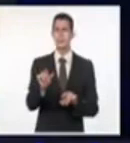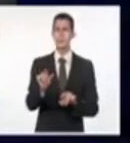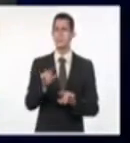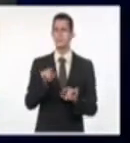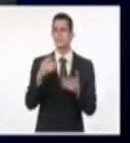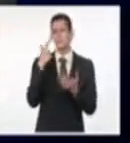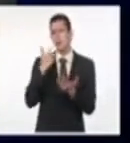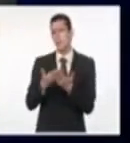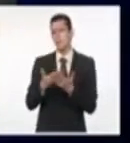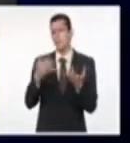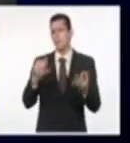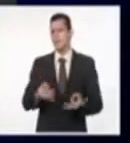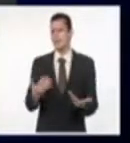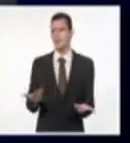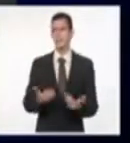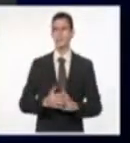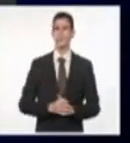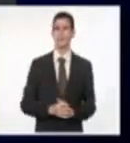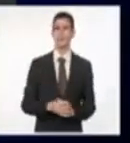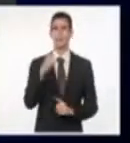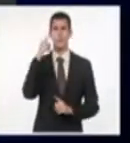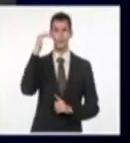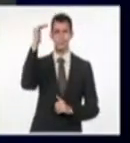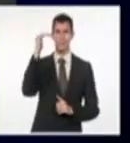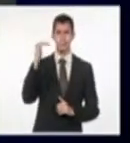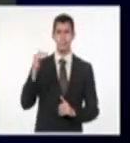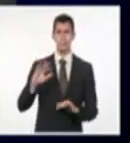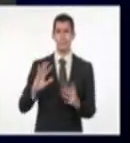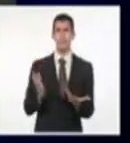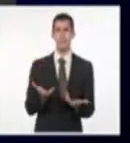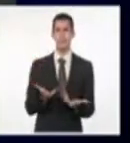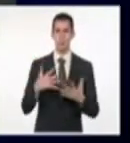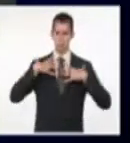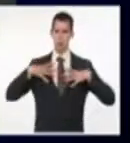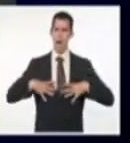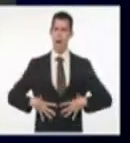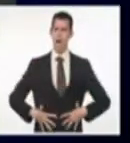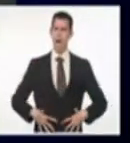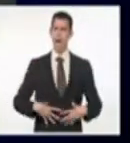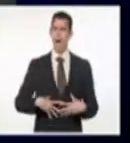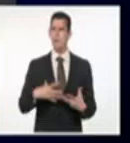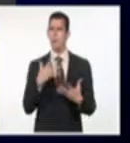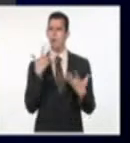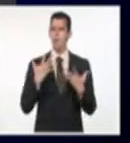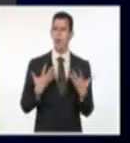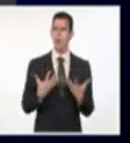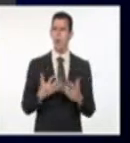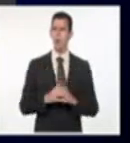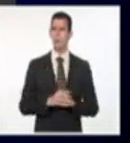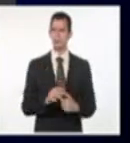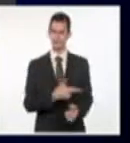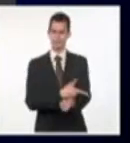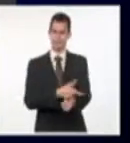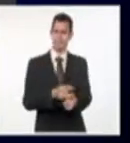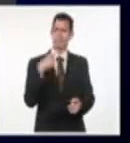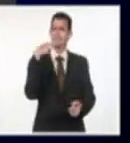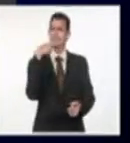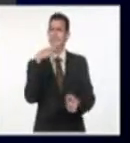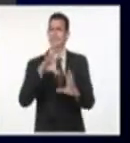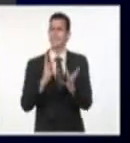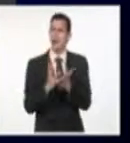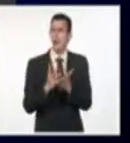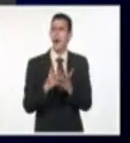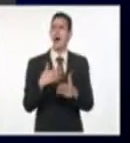Aquí están todos. No se constatan en definitiva signos de desnutrición con estos números. Sobre él y este